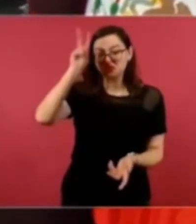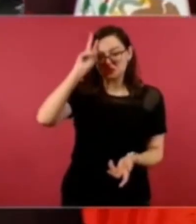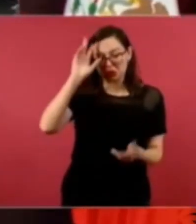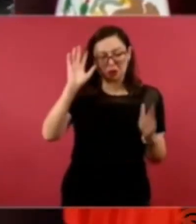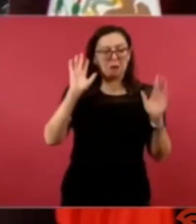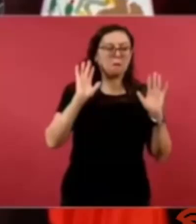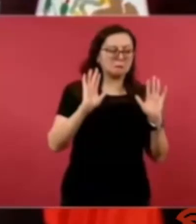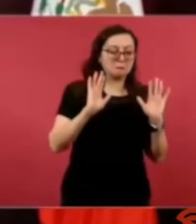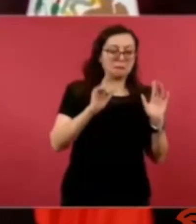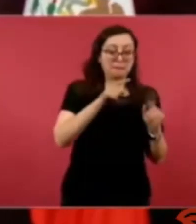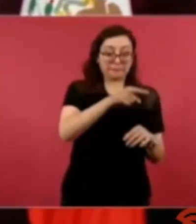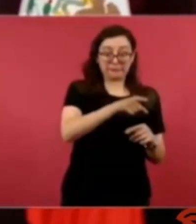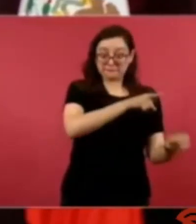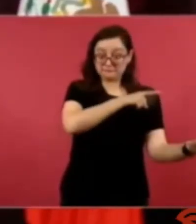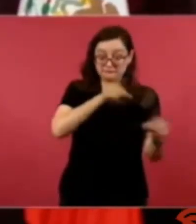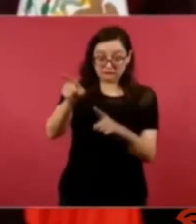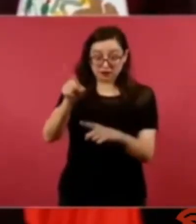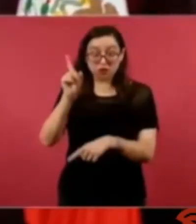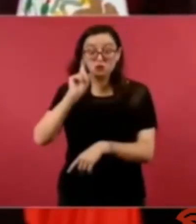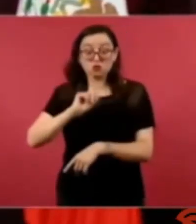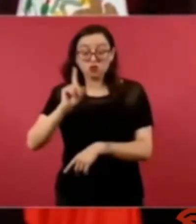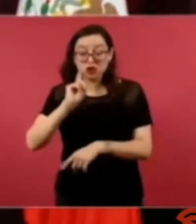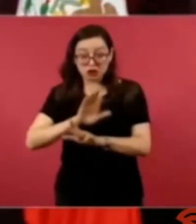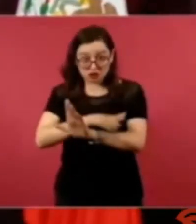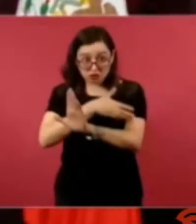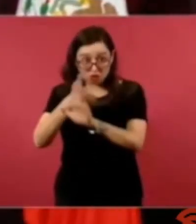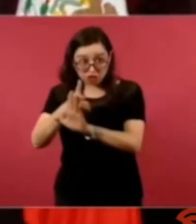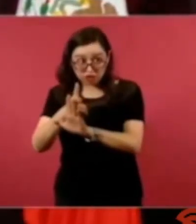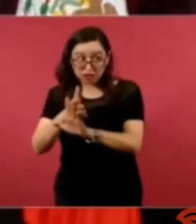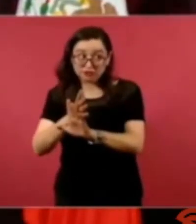es inútil inepta es distinto